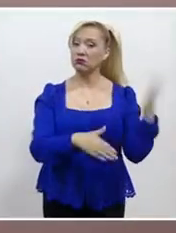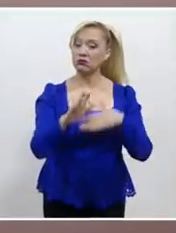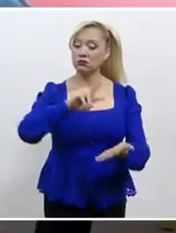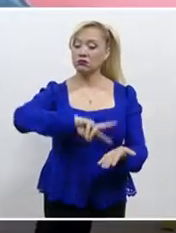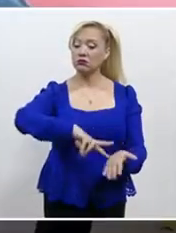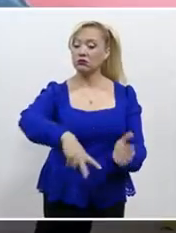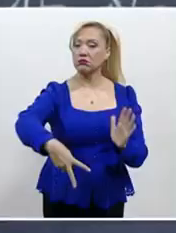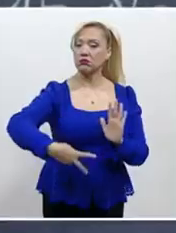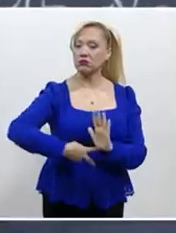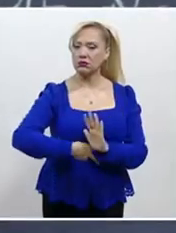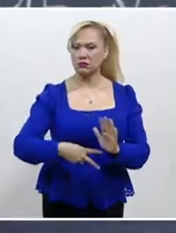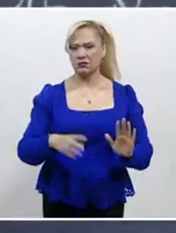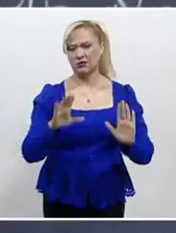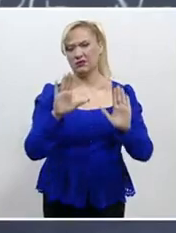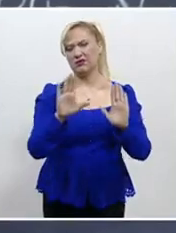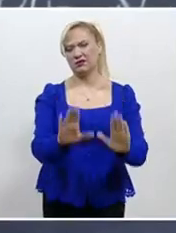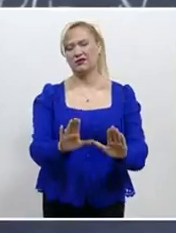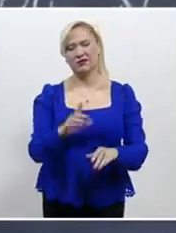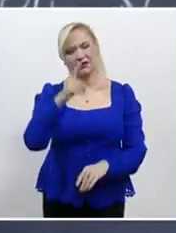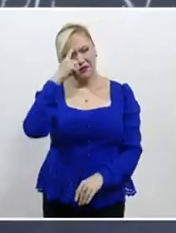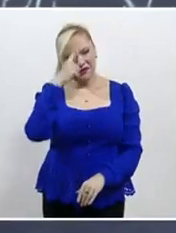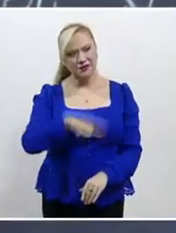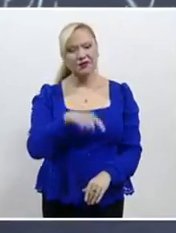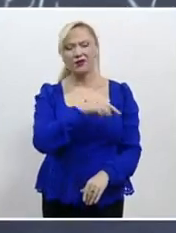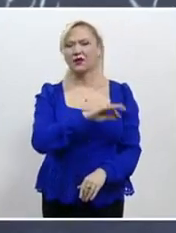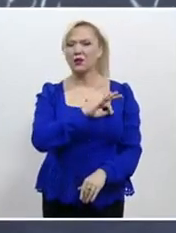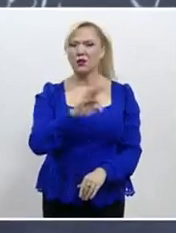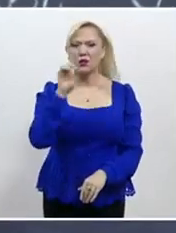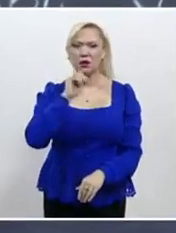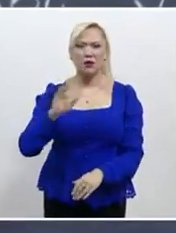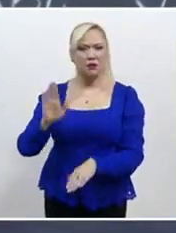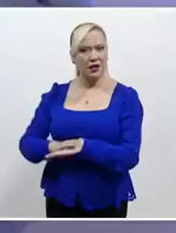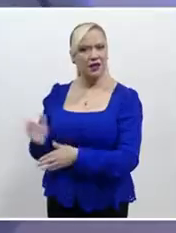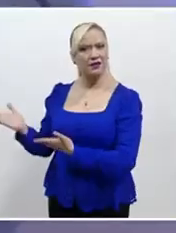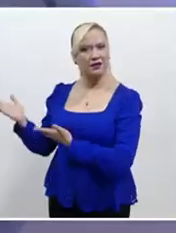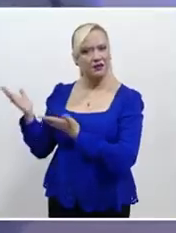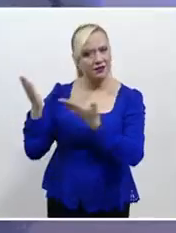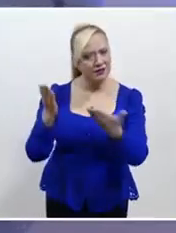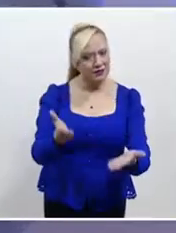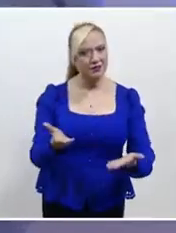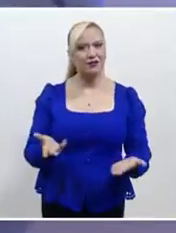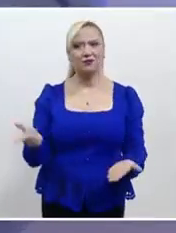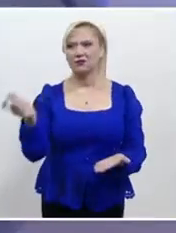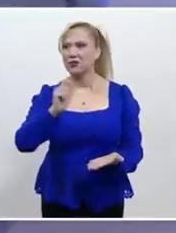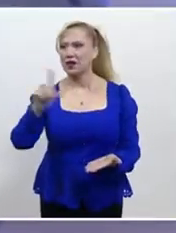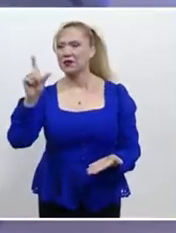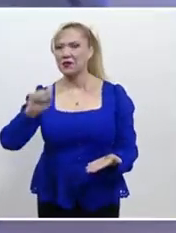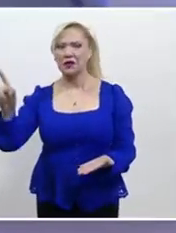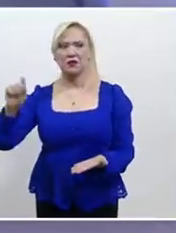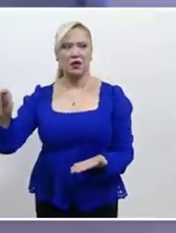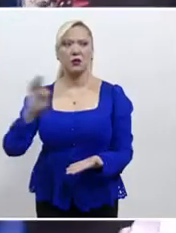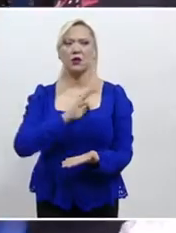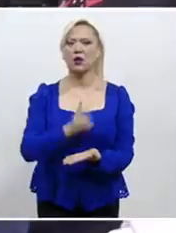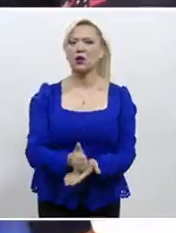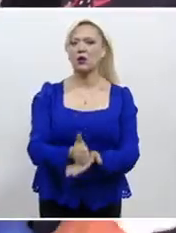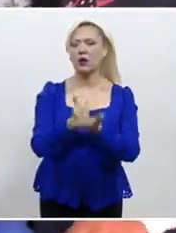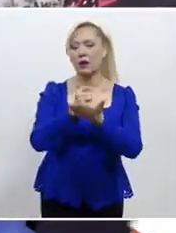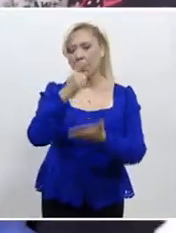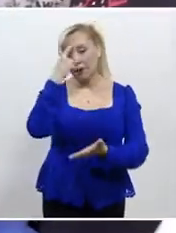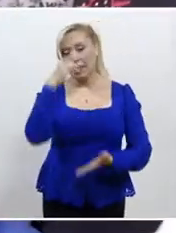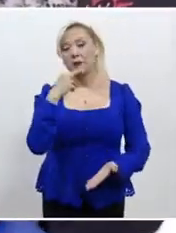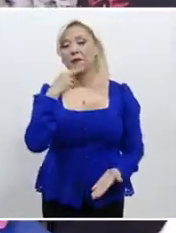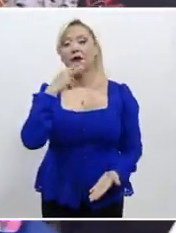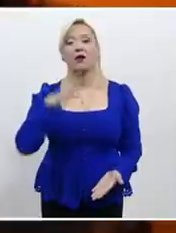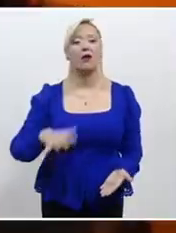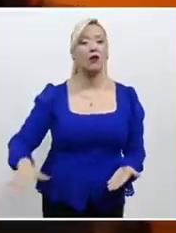ingeniería. Ello permitirá lograr una mayor participación femenina y contar con más profesionistas que contribuyan a mejorar el